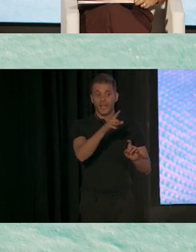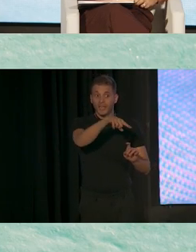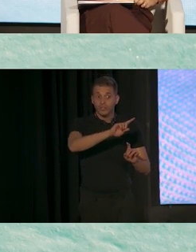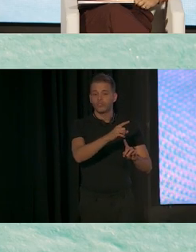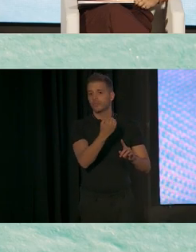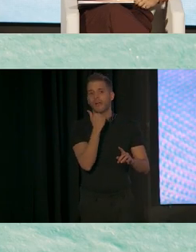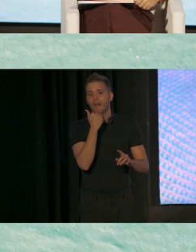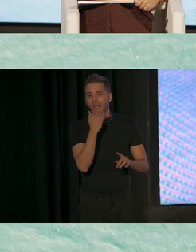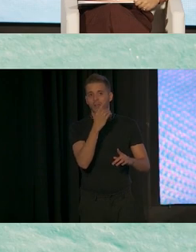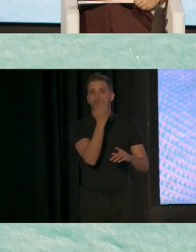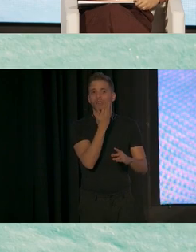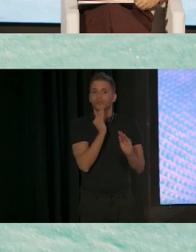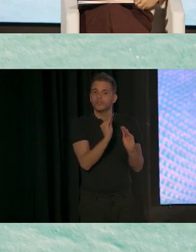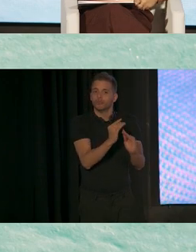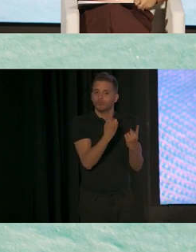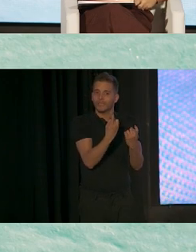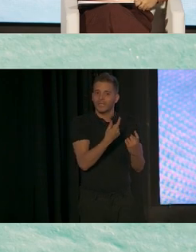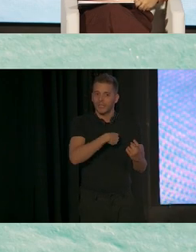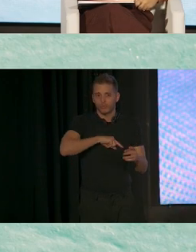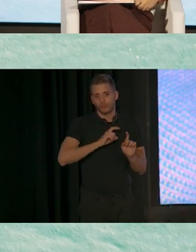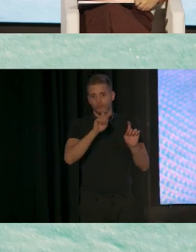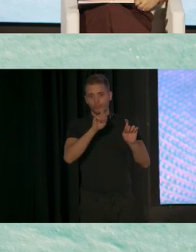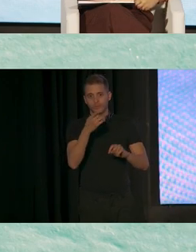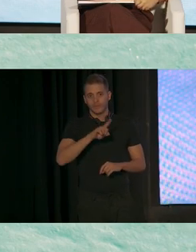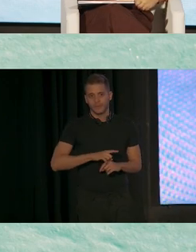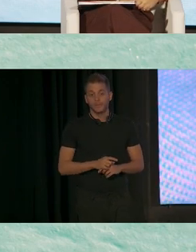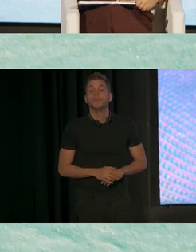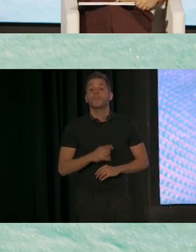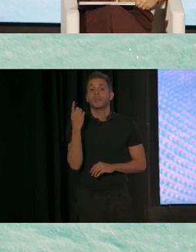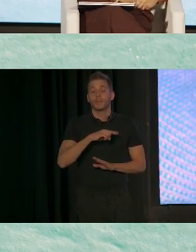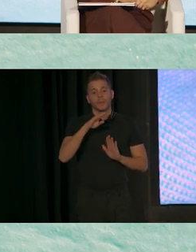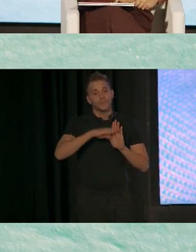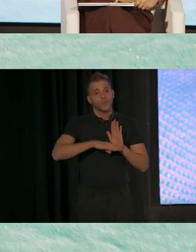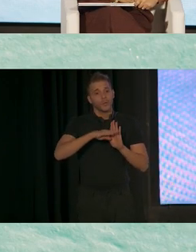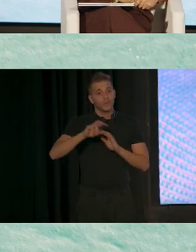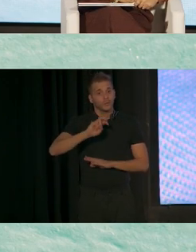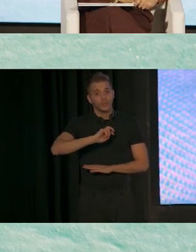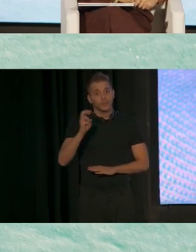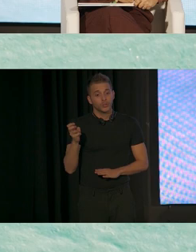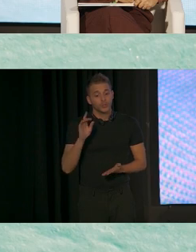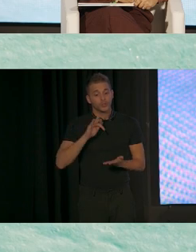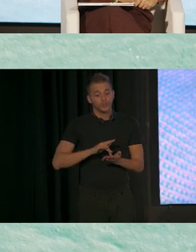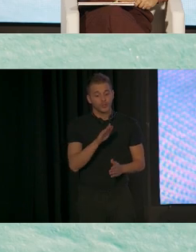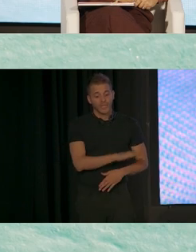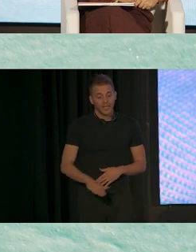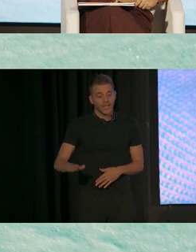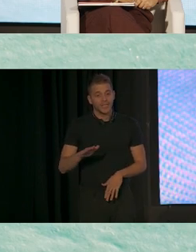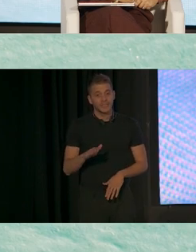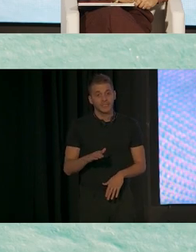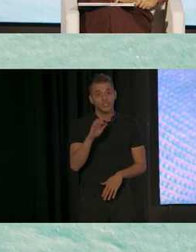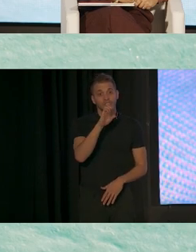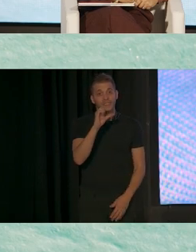necesitar. Y también tenemos otro programa con los niños que están en la escuela secundaria